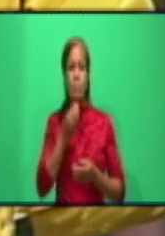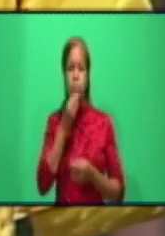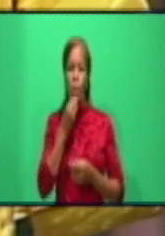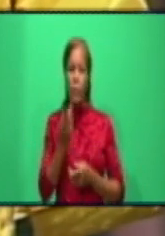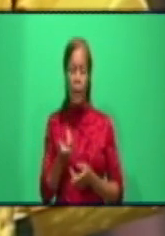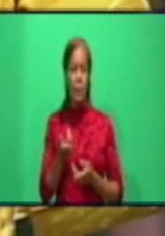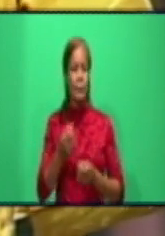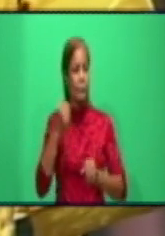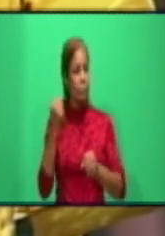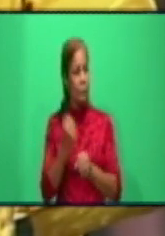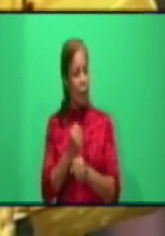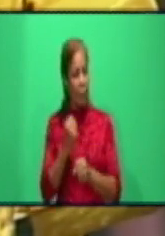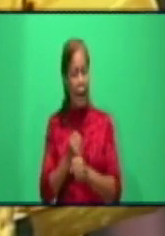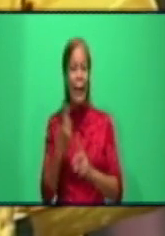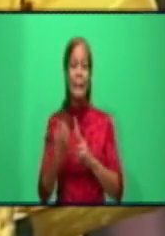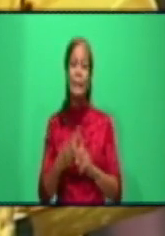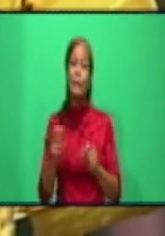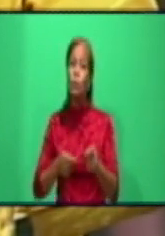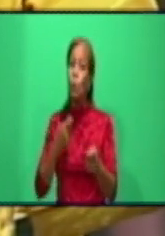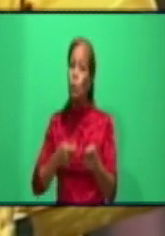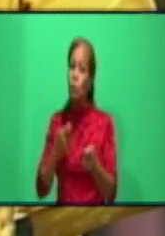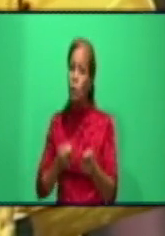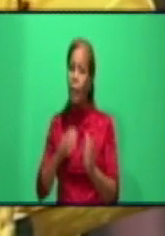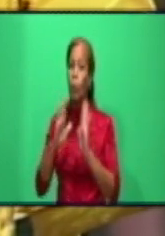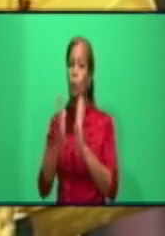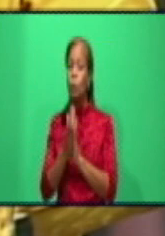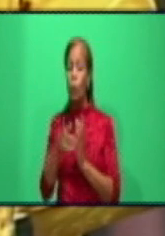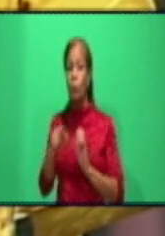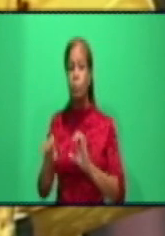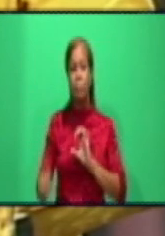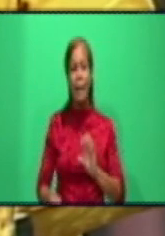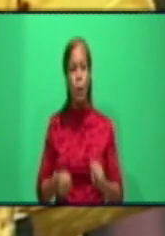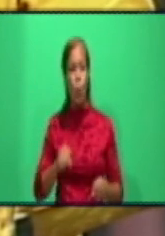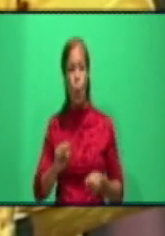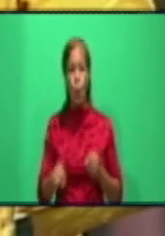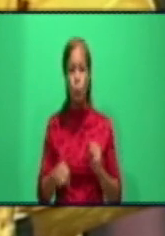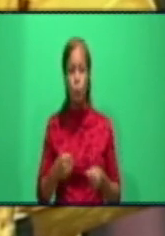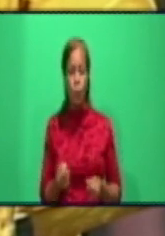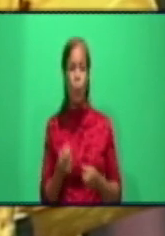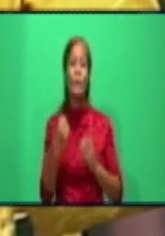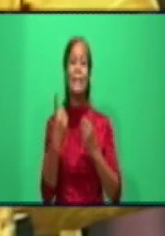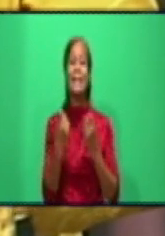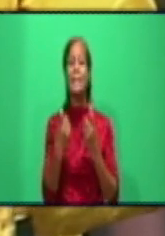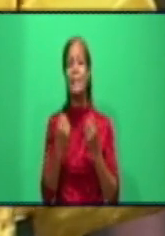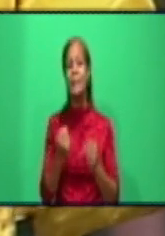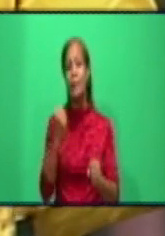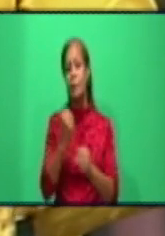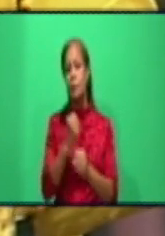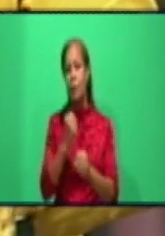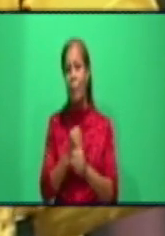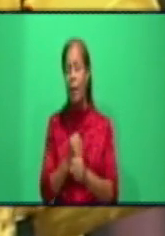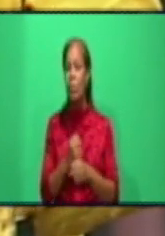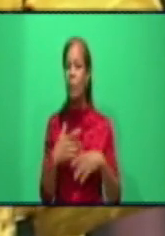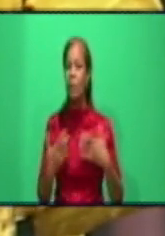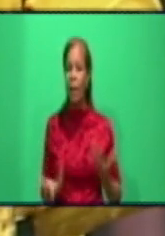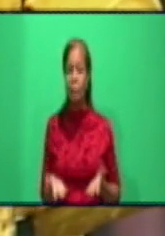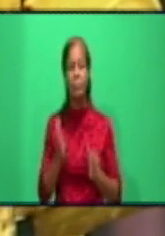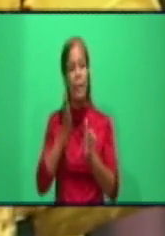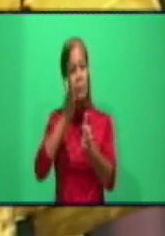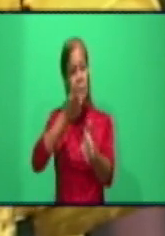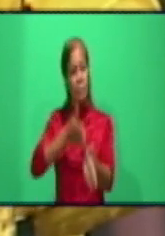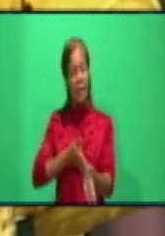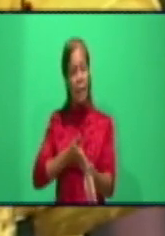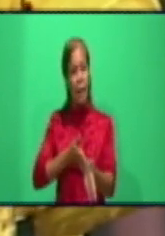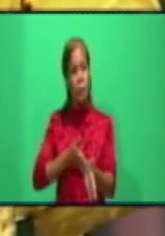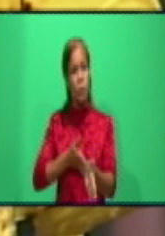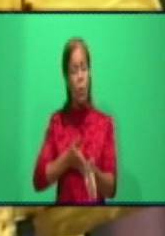todas las aristas que implica su control, necesita del trabajo multidisciplinario, de un grupo de